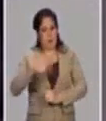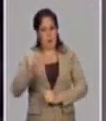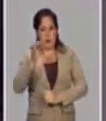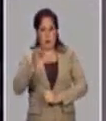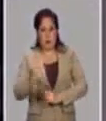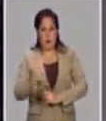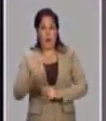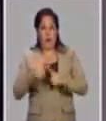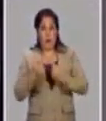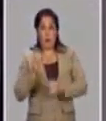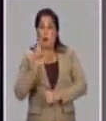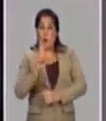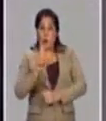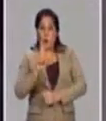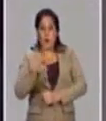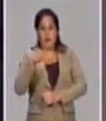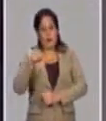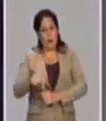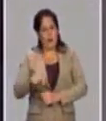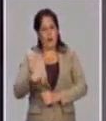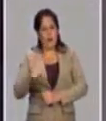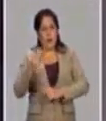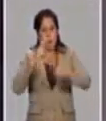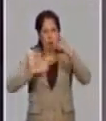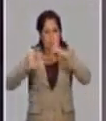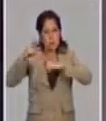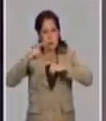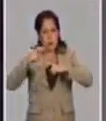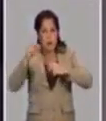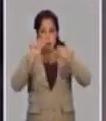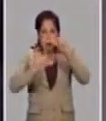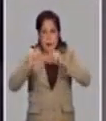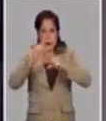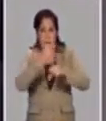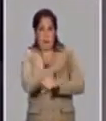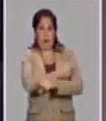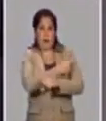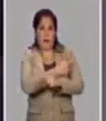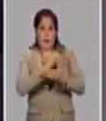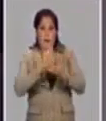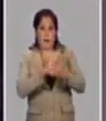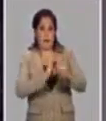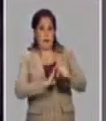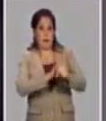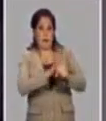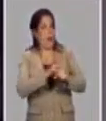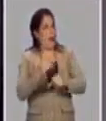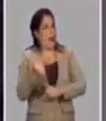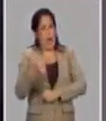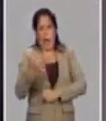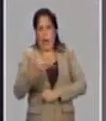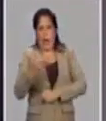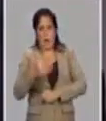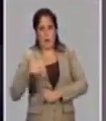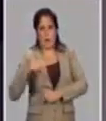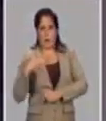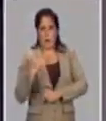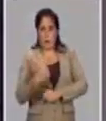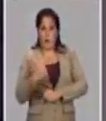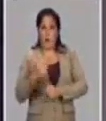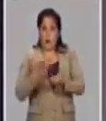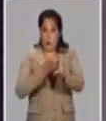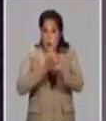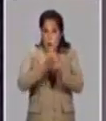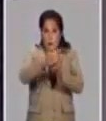Pero nosotros, ante la urgencia de desarrollar las vacunas para enfrentar la pandemia, se ha tenido que acelerar todo.